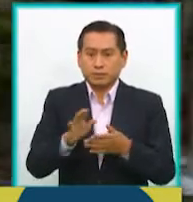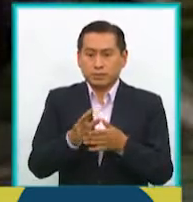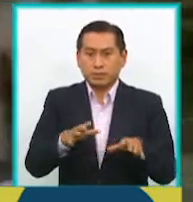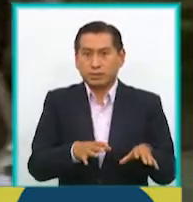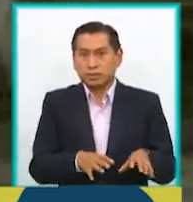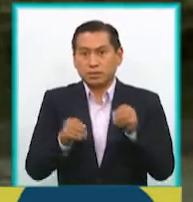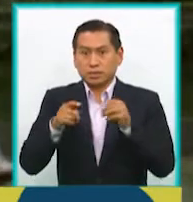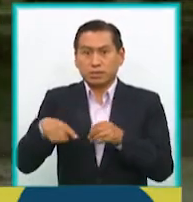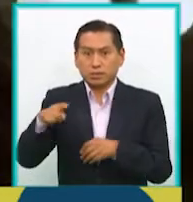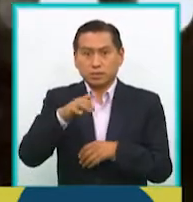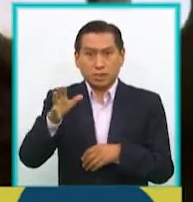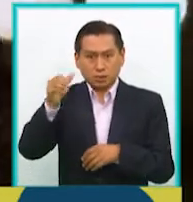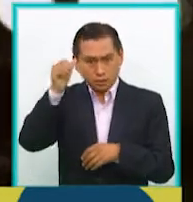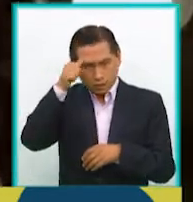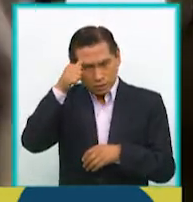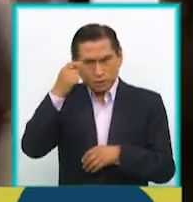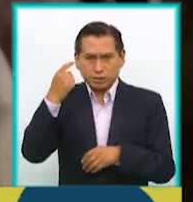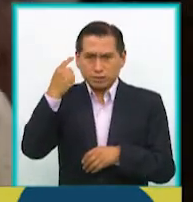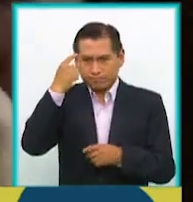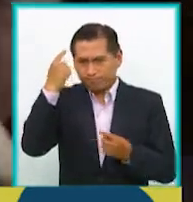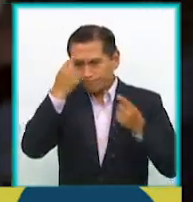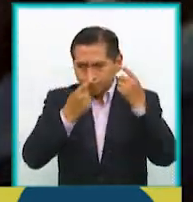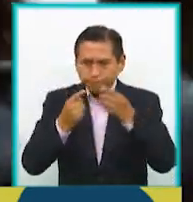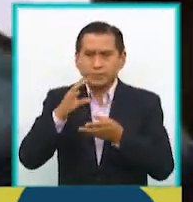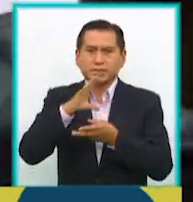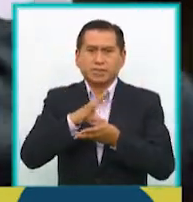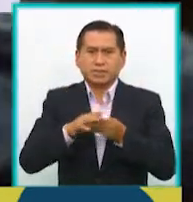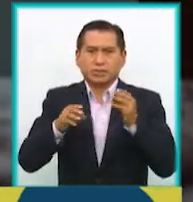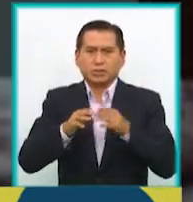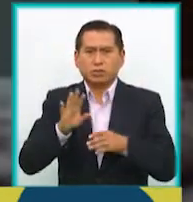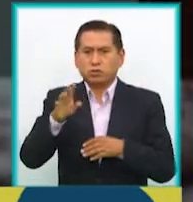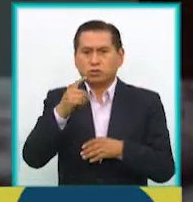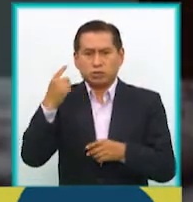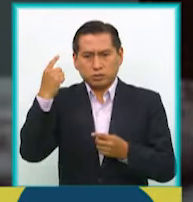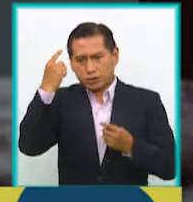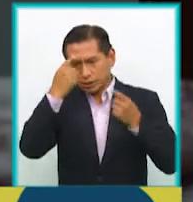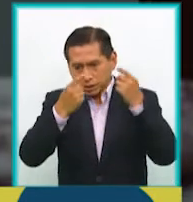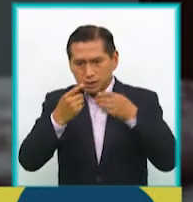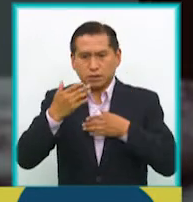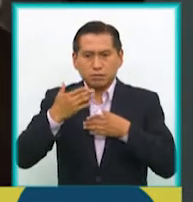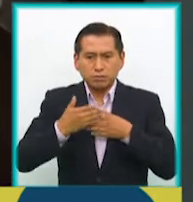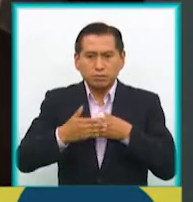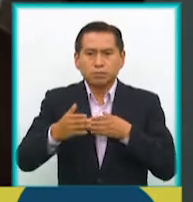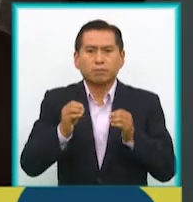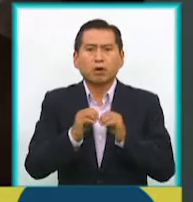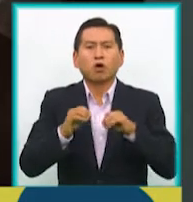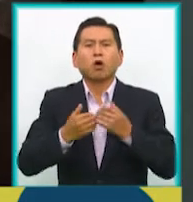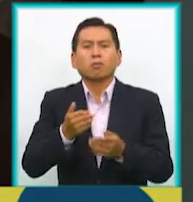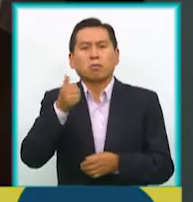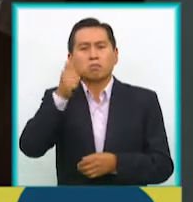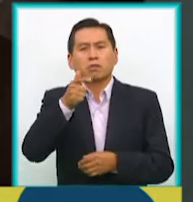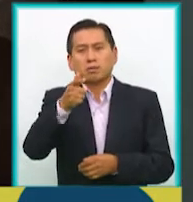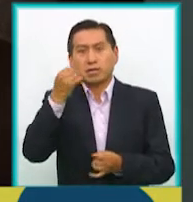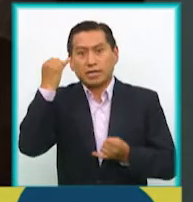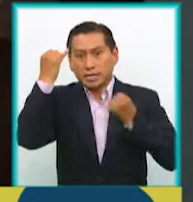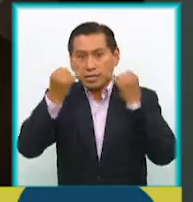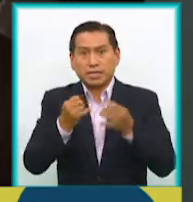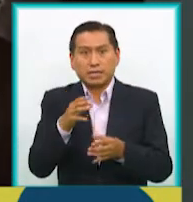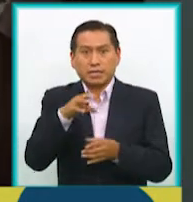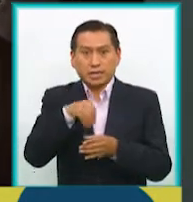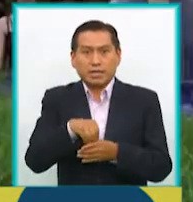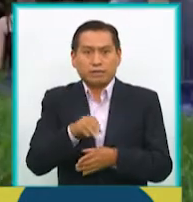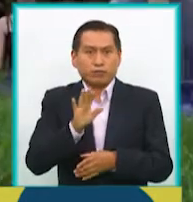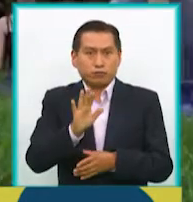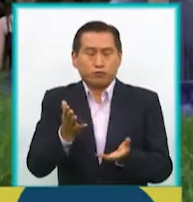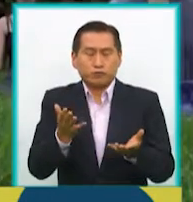se quede pensando en la historia y pueda desarrollar el resto de la historia en